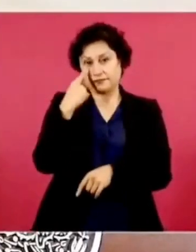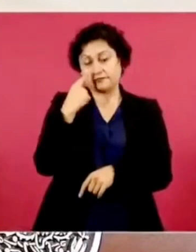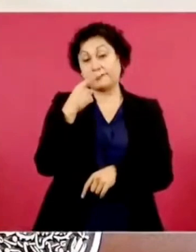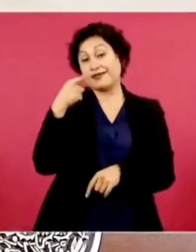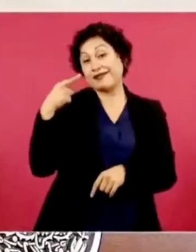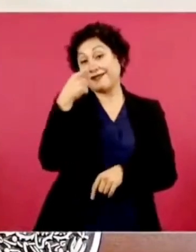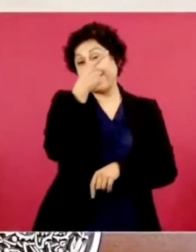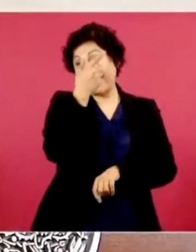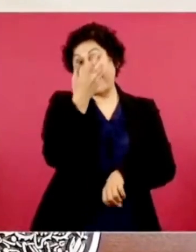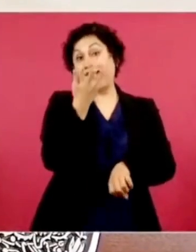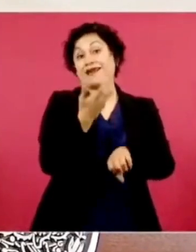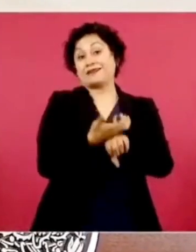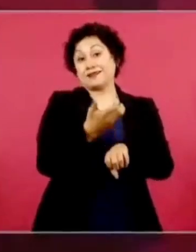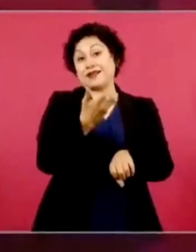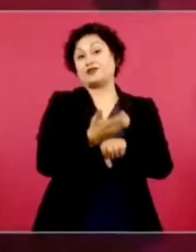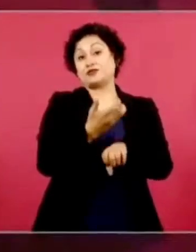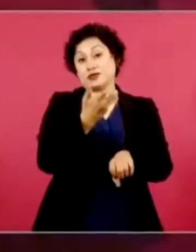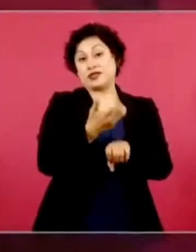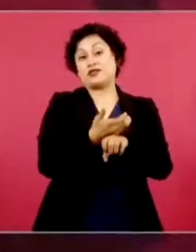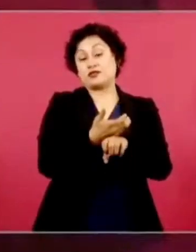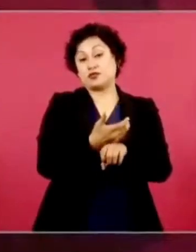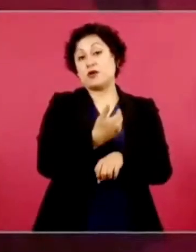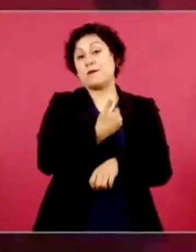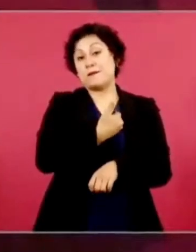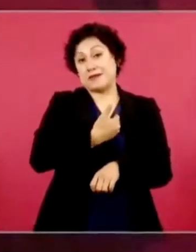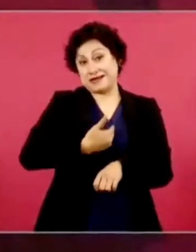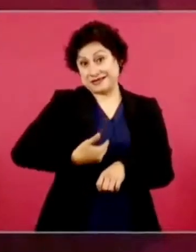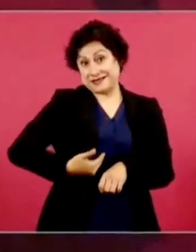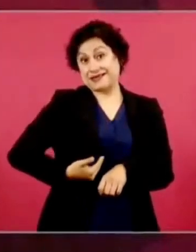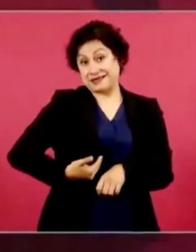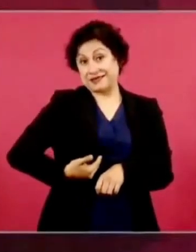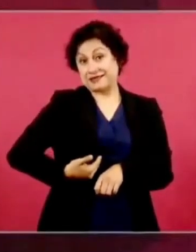insultos a periodistas,